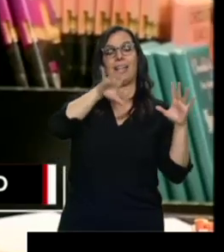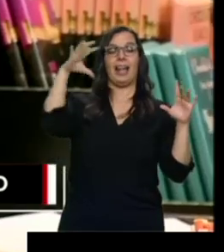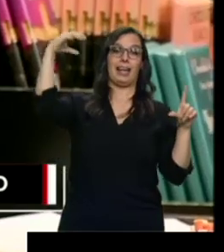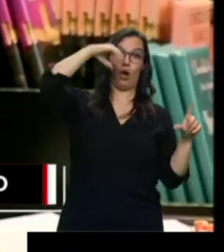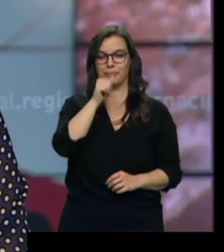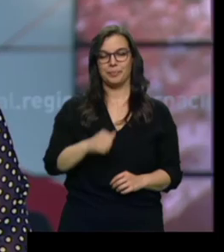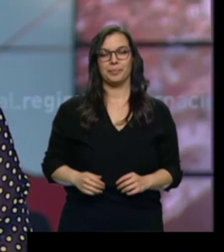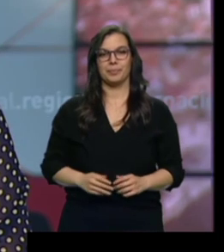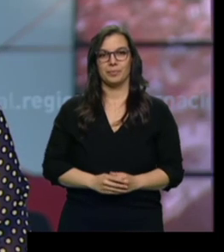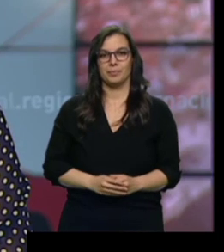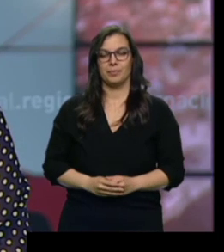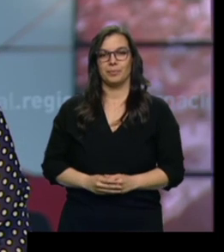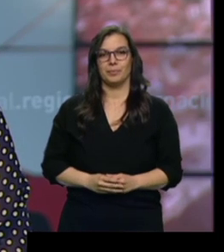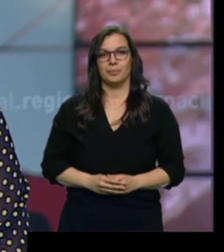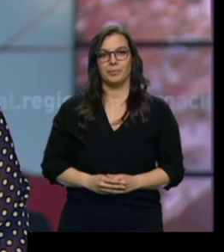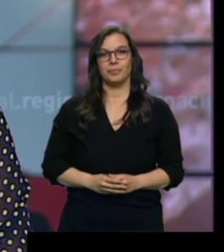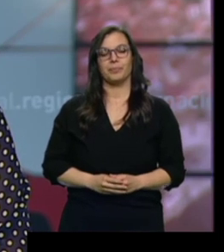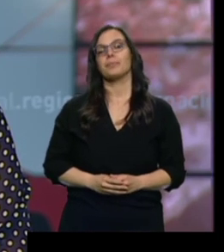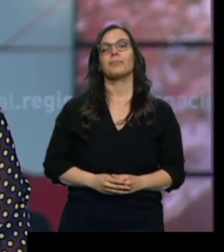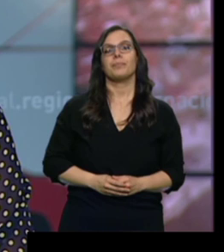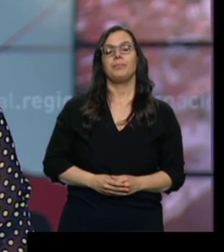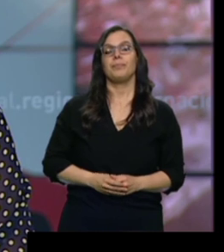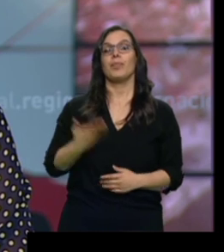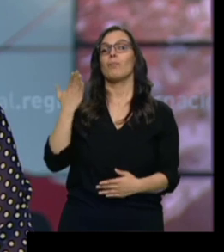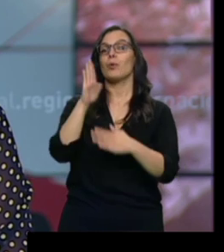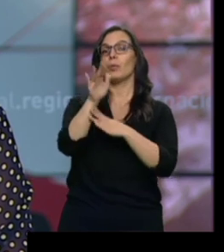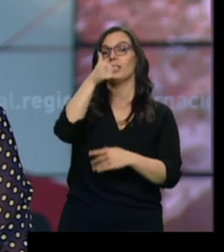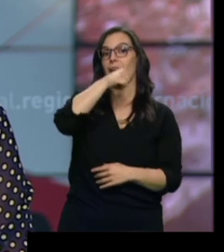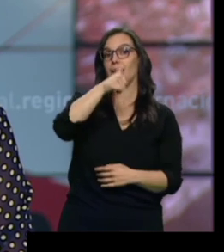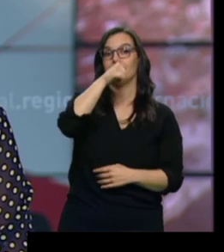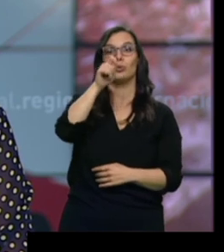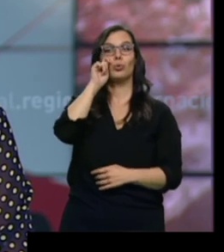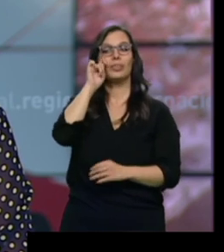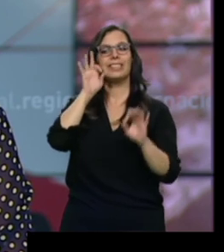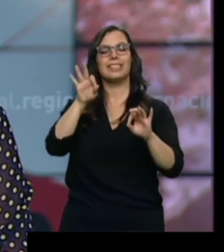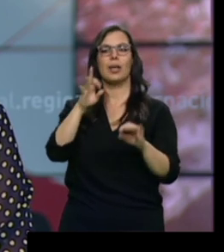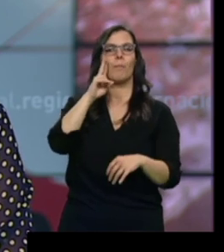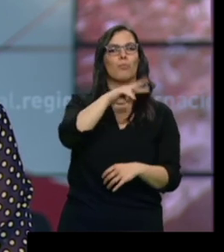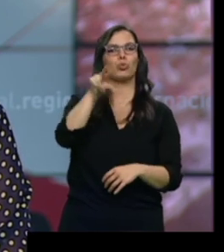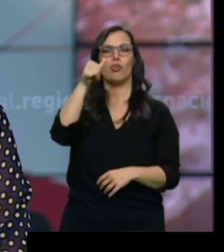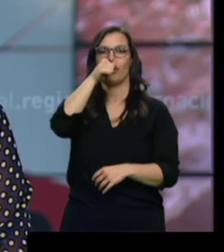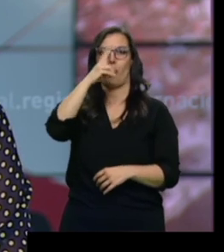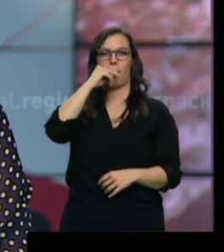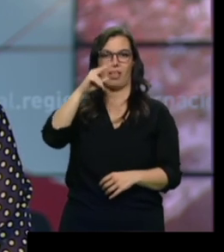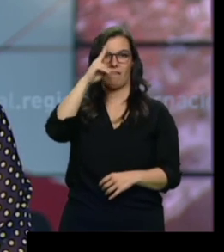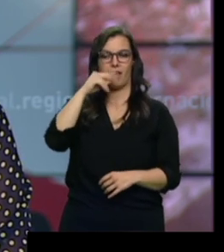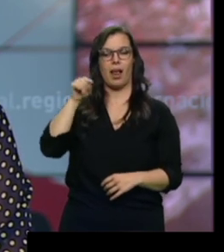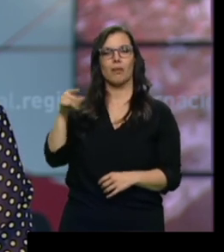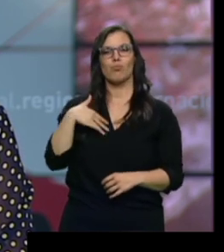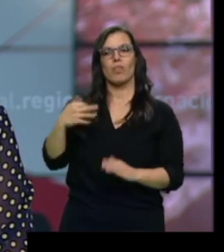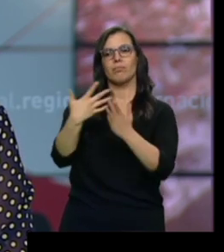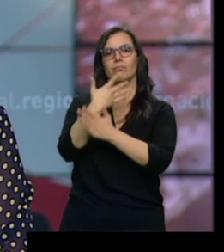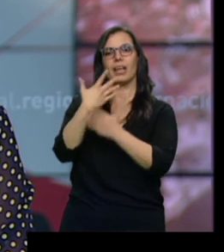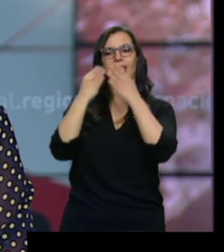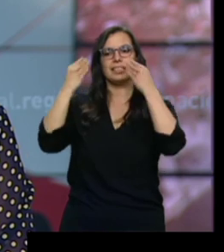enoturismo en la comunidad. Una de las propuestas enoturísticas que tiene la comunidad es el Museo del Vino de Peñafiel. Ofrece un paseo por la historia de